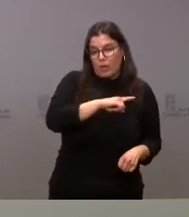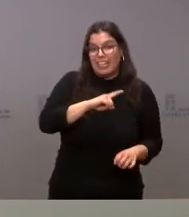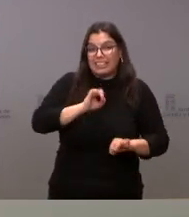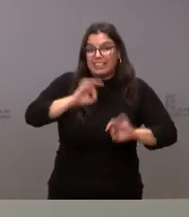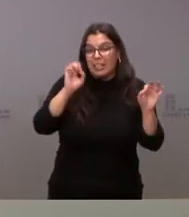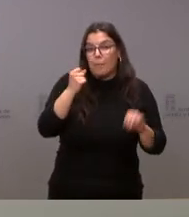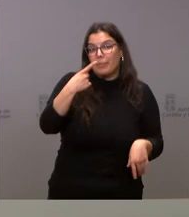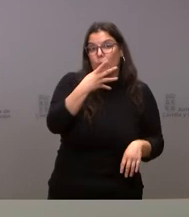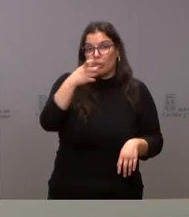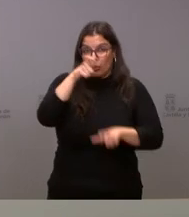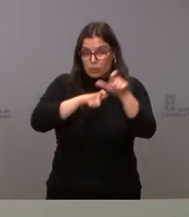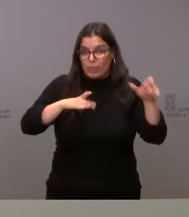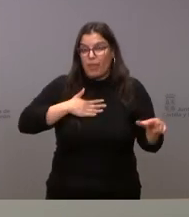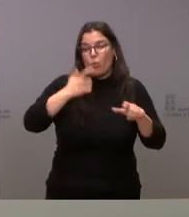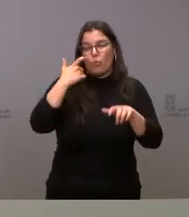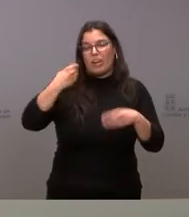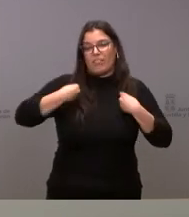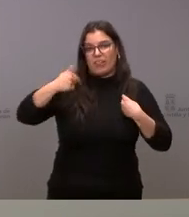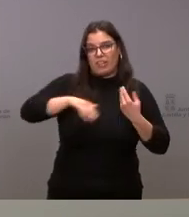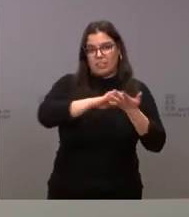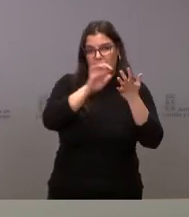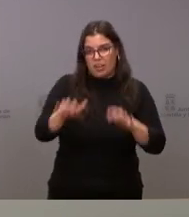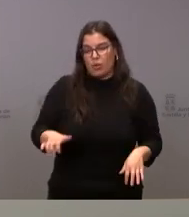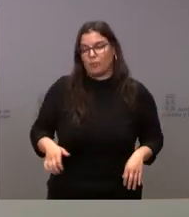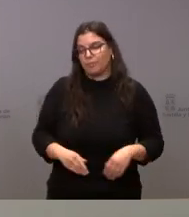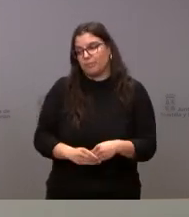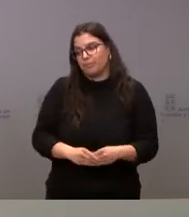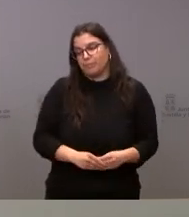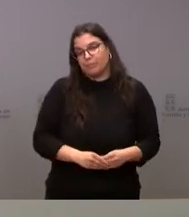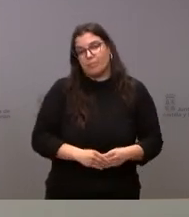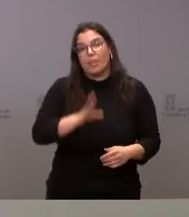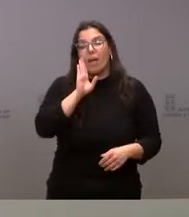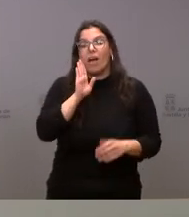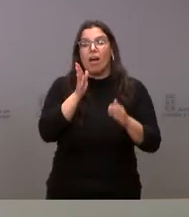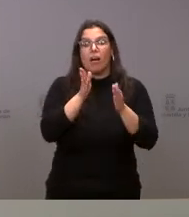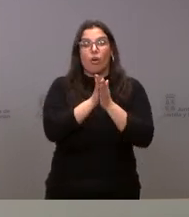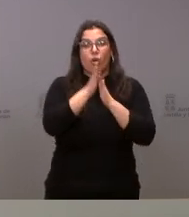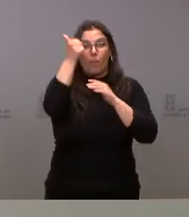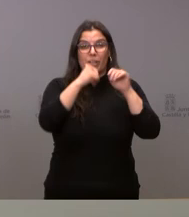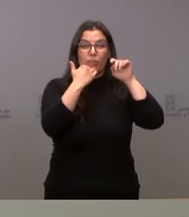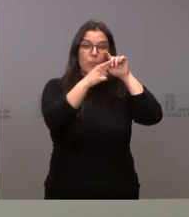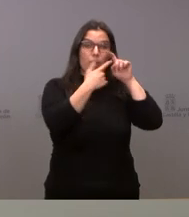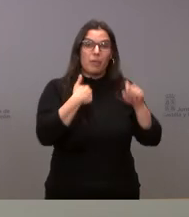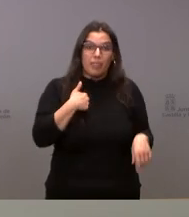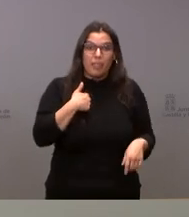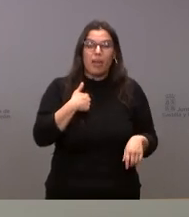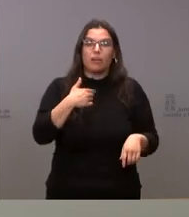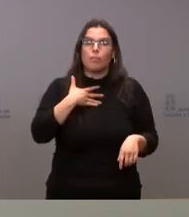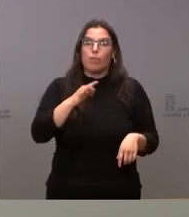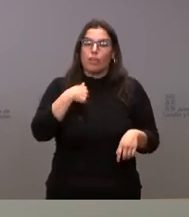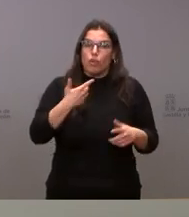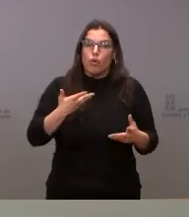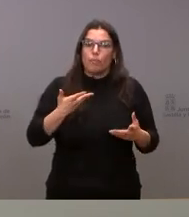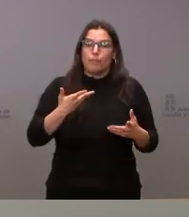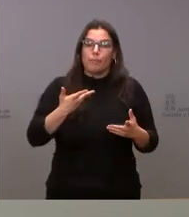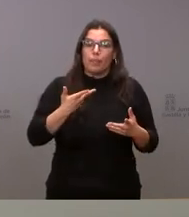1.400 ucranianos que tenemos en Castilla y León me comentaba su compañero de Zamora si podía dar los datos y se los puede ofrecer en este